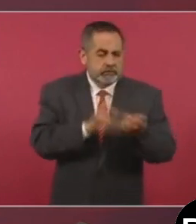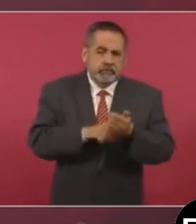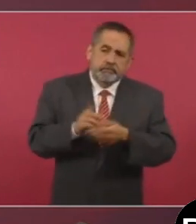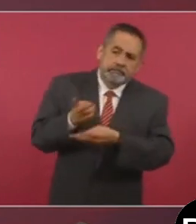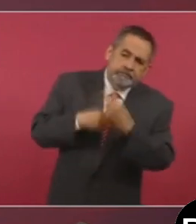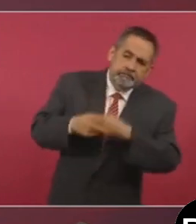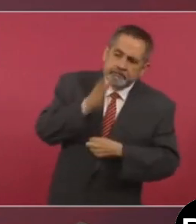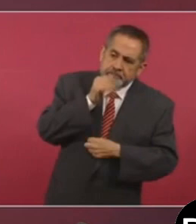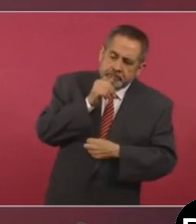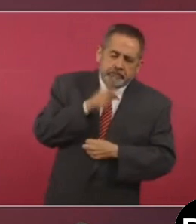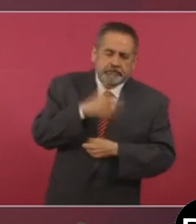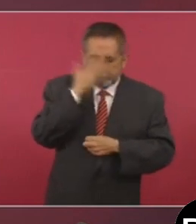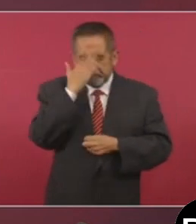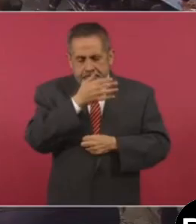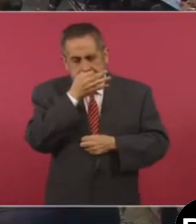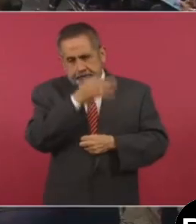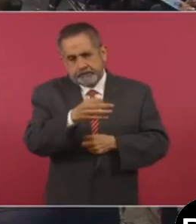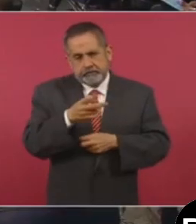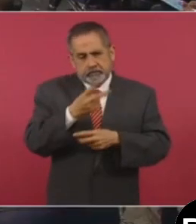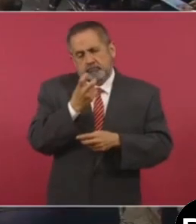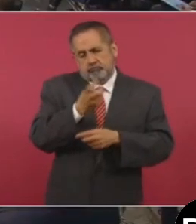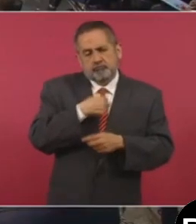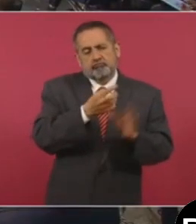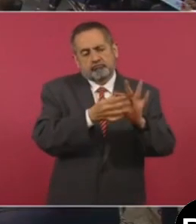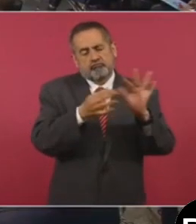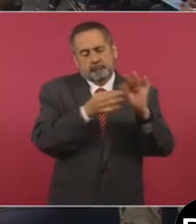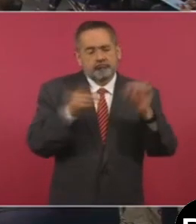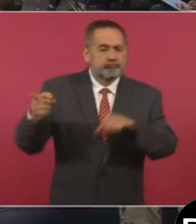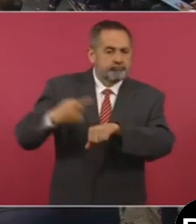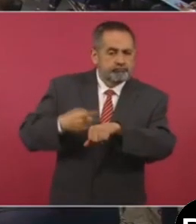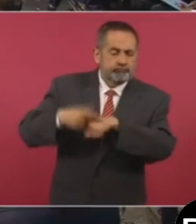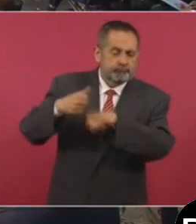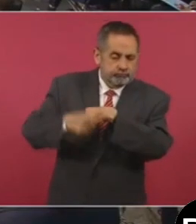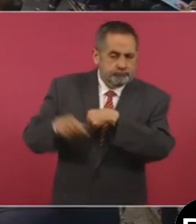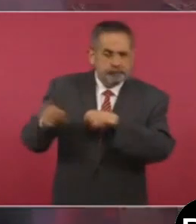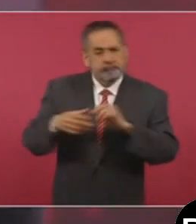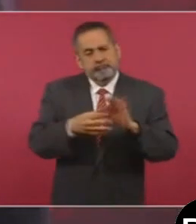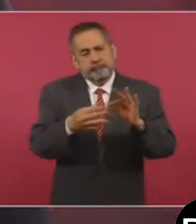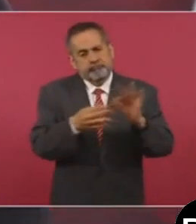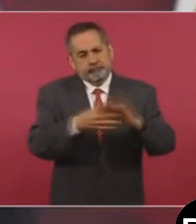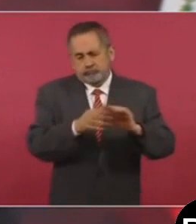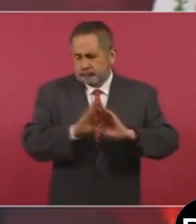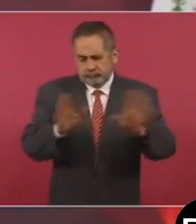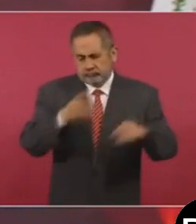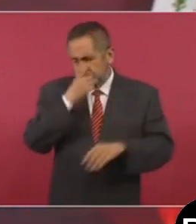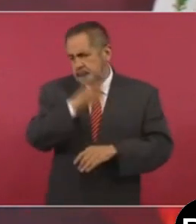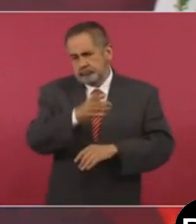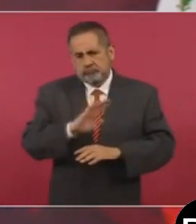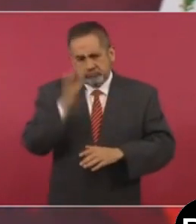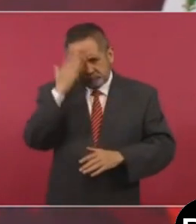de la ausencia de Alejandro Gertz.